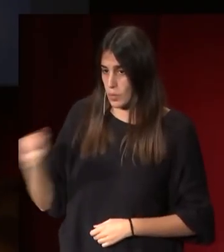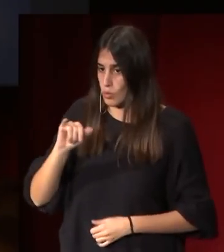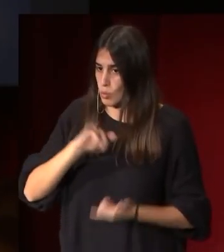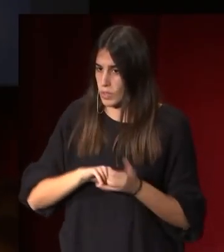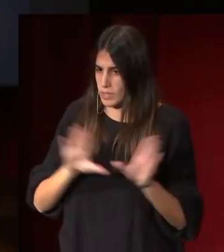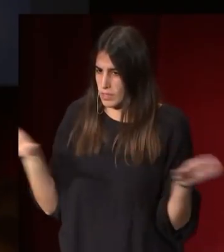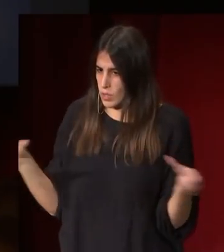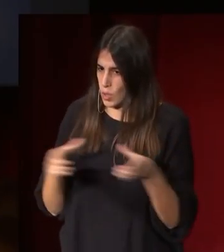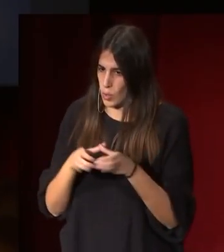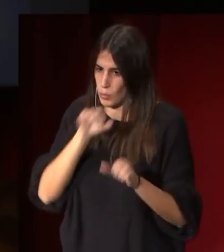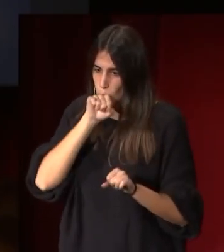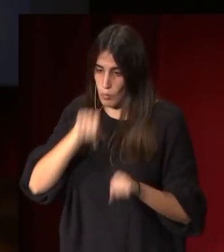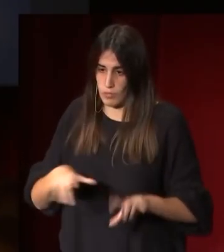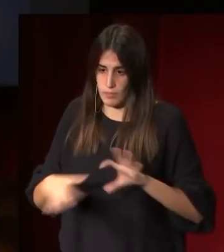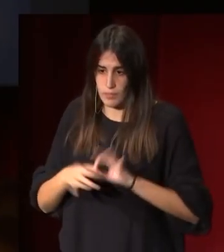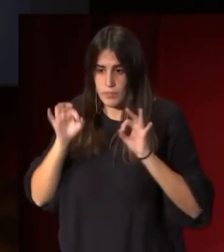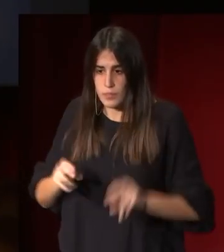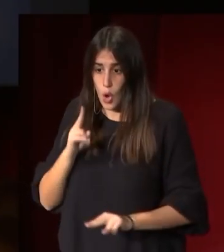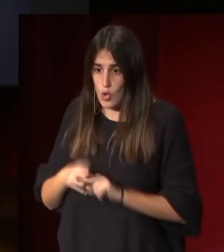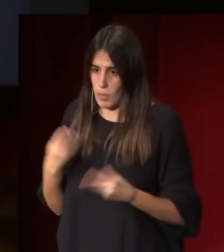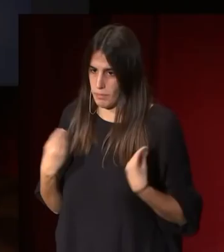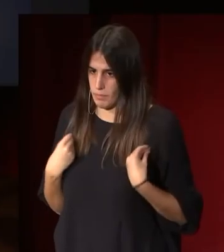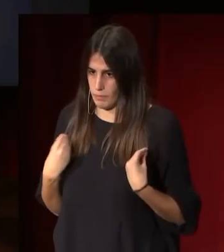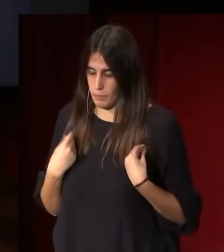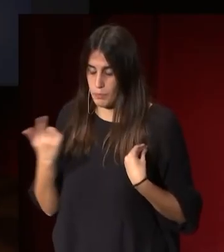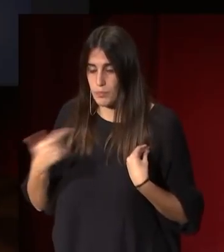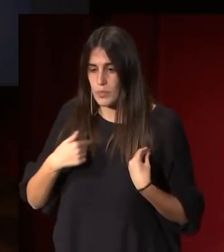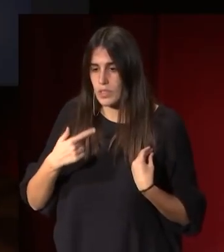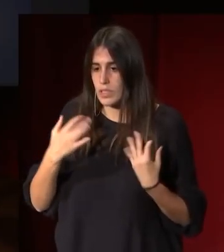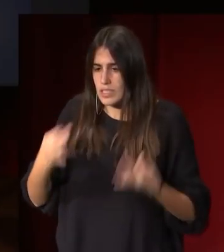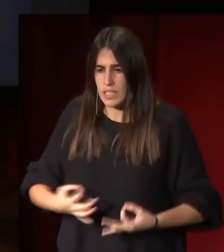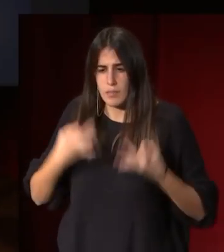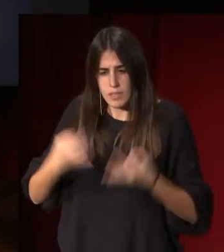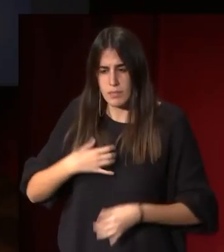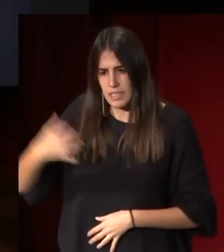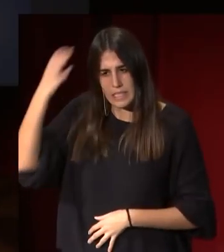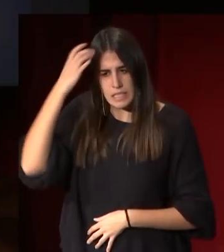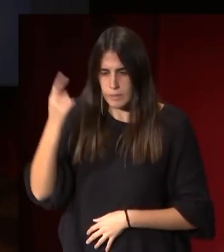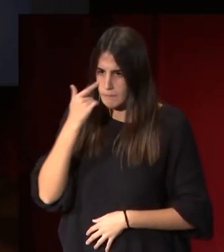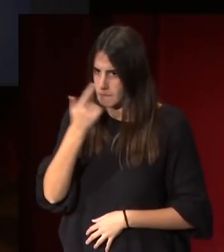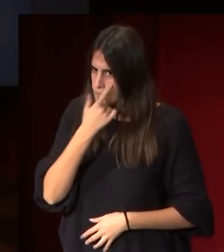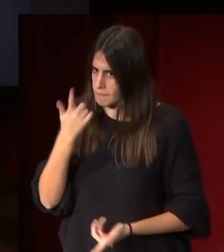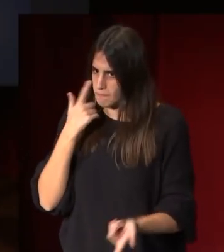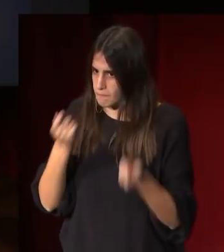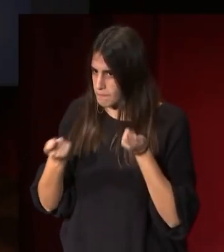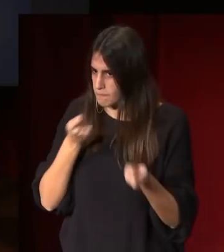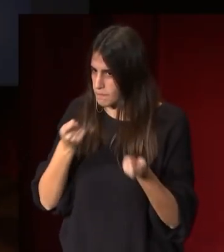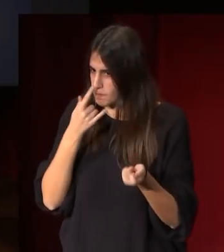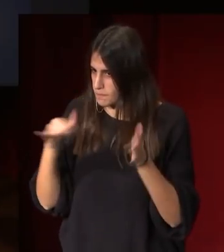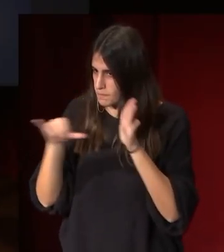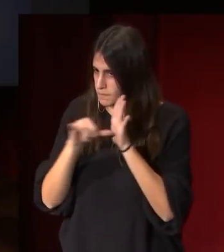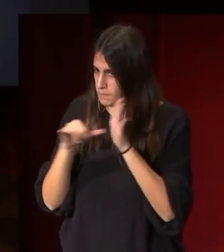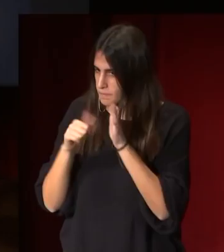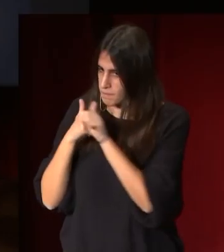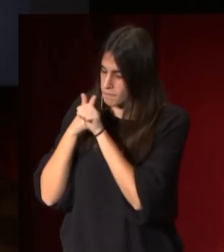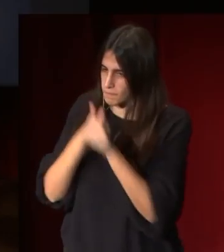pequeña corte, se exilian en Roma. Y los reyes padres siempre van a estar atentos a esa corte que tienen cerca en Roma